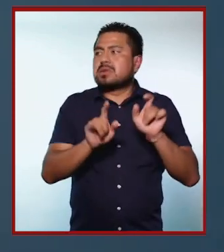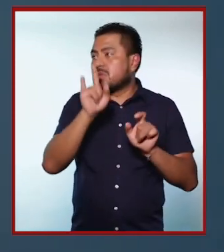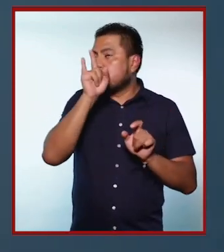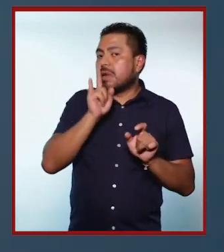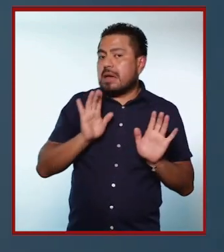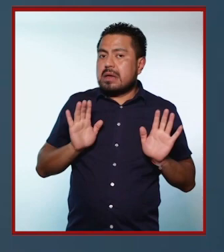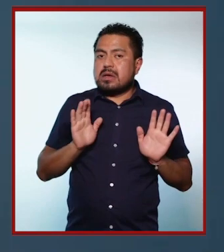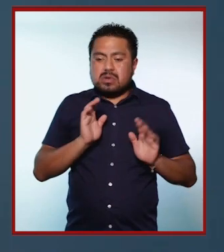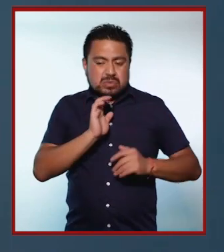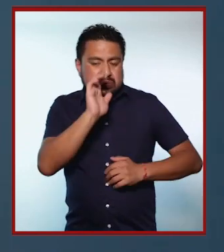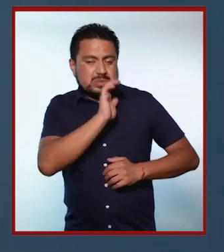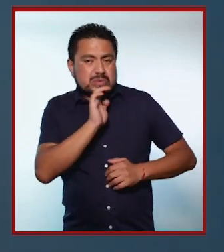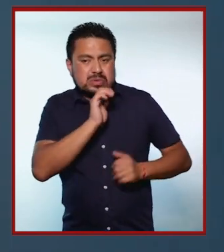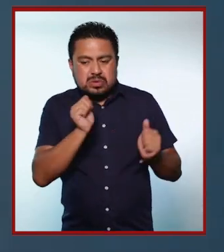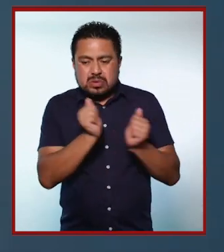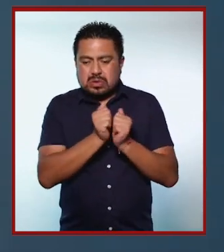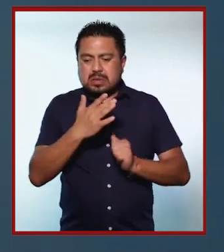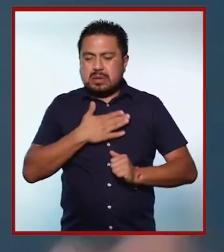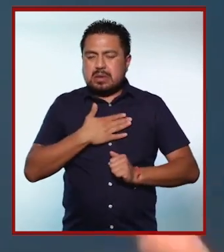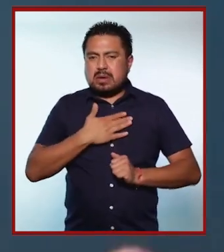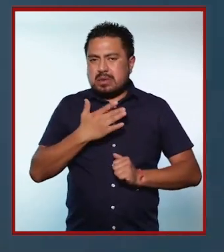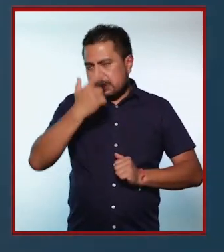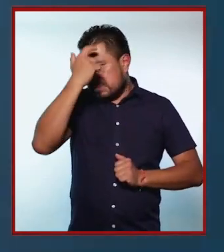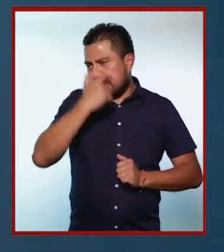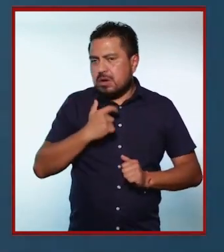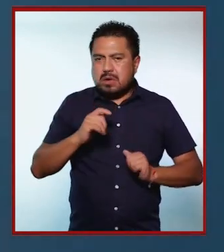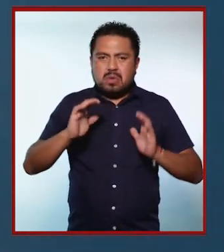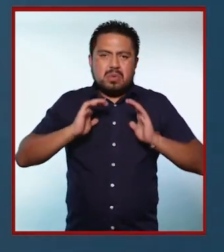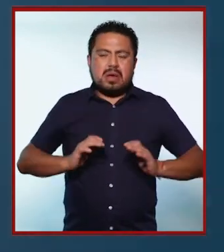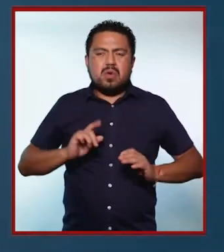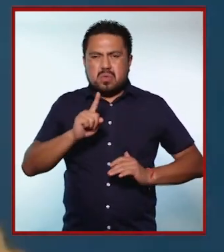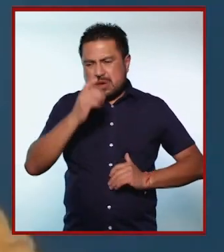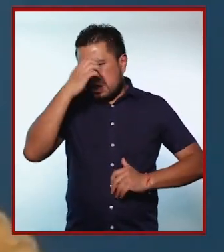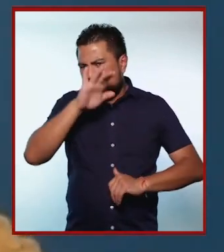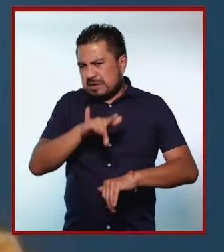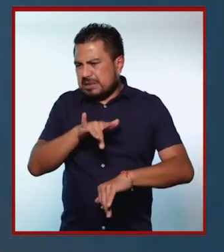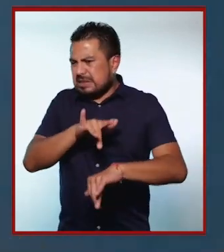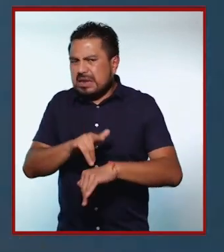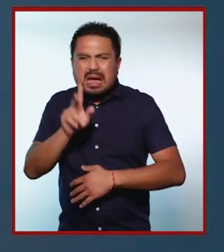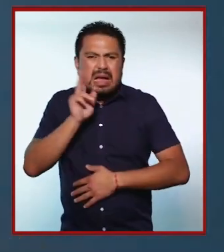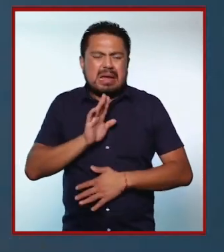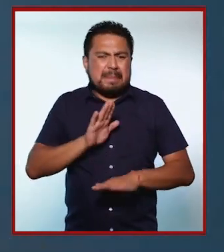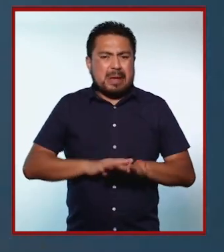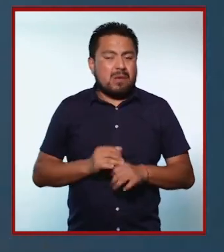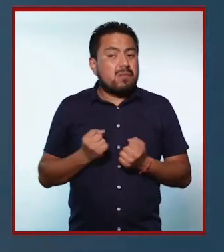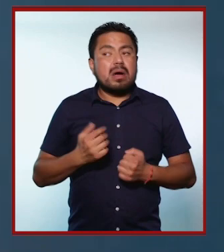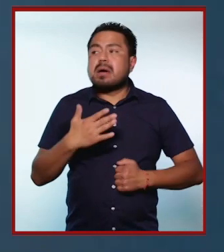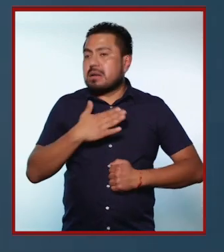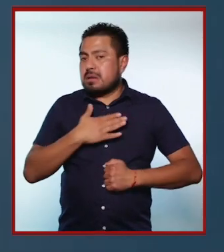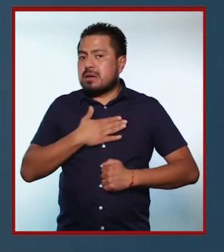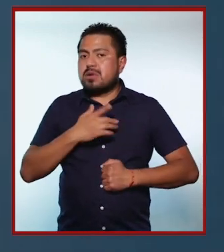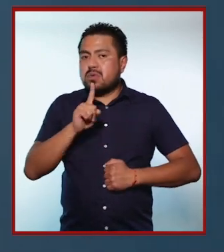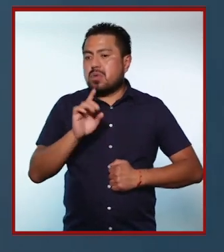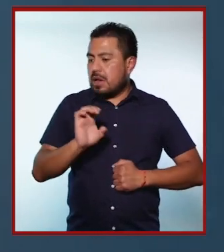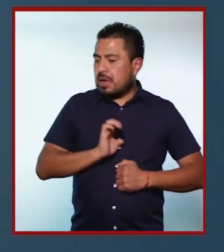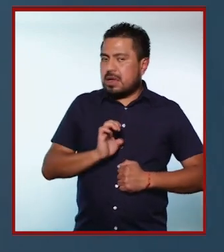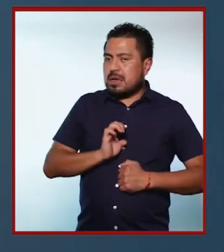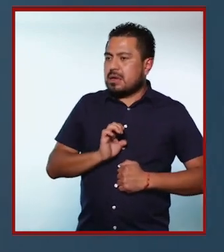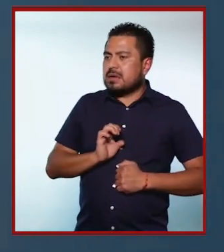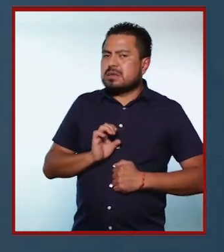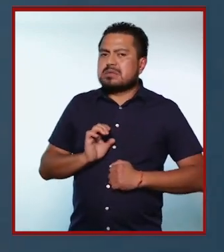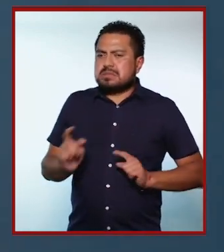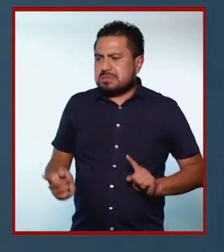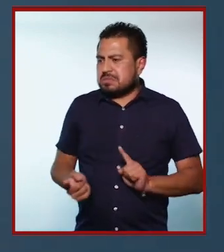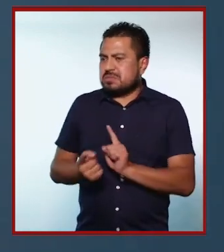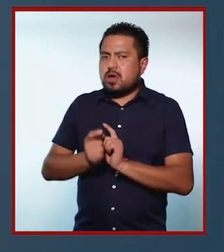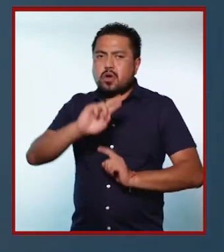estándares de belleza, curiosamente y con mis características físicas, una vez tuve una experiencia que fue muy dura para mí porque uno de los